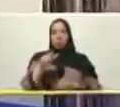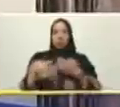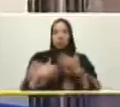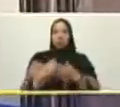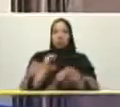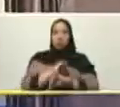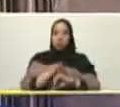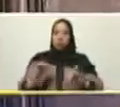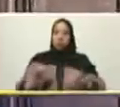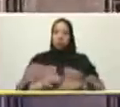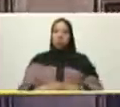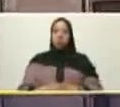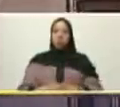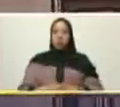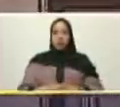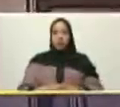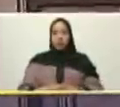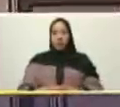alma de la gente